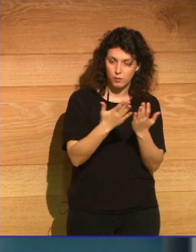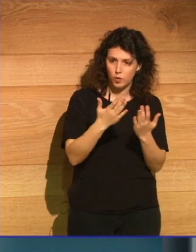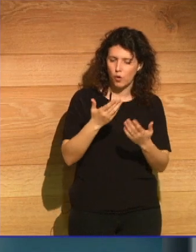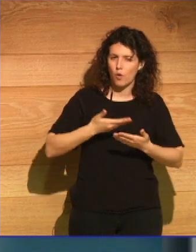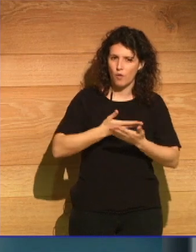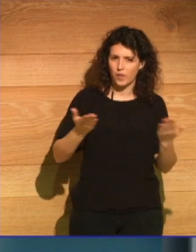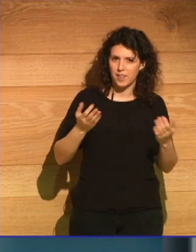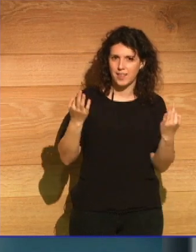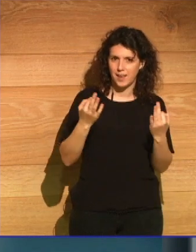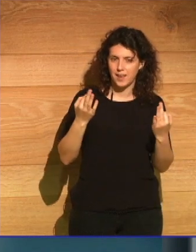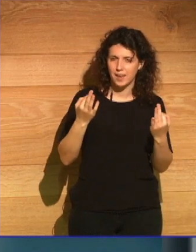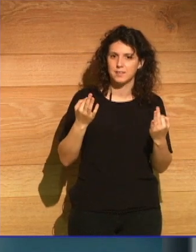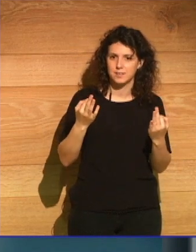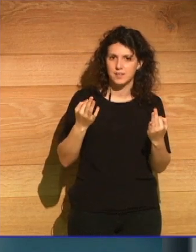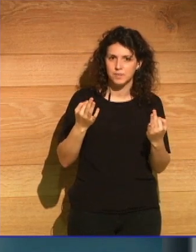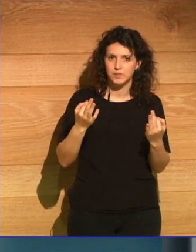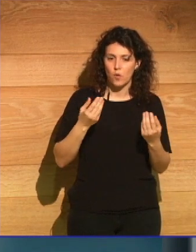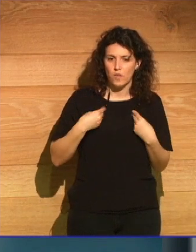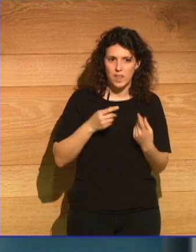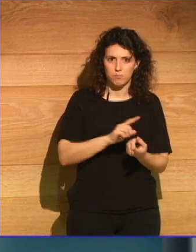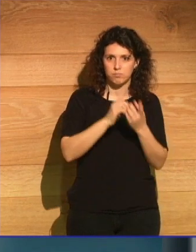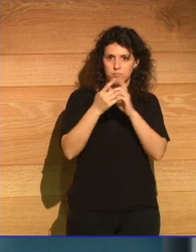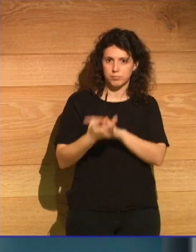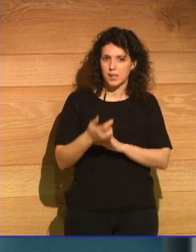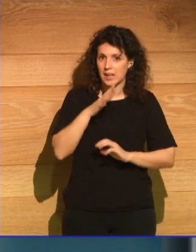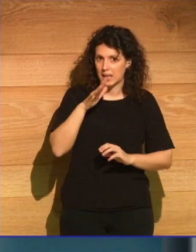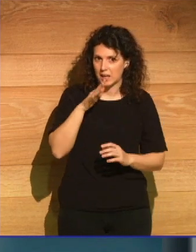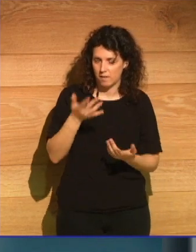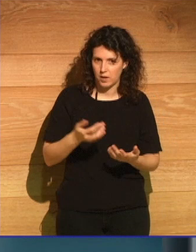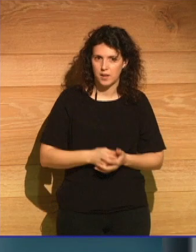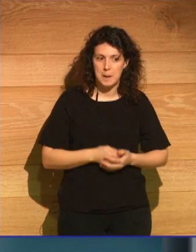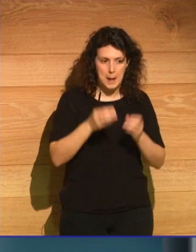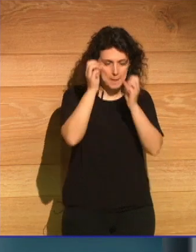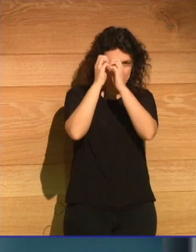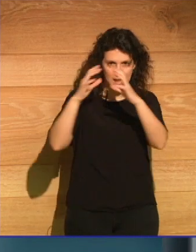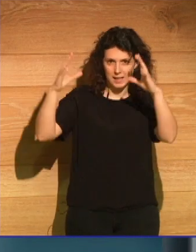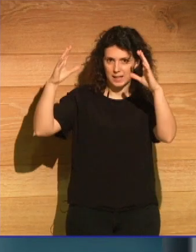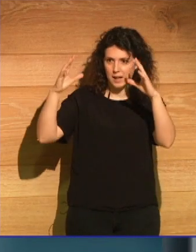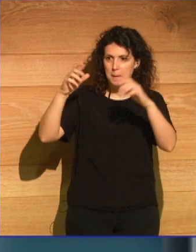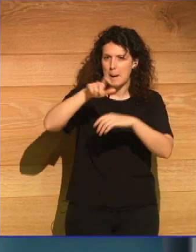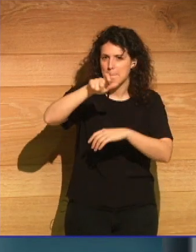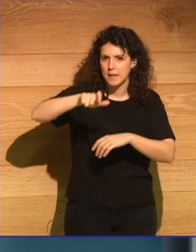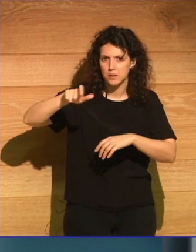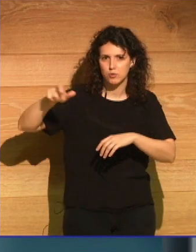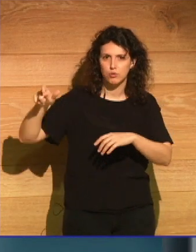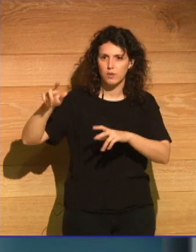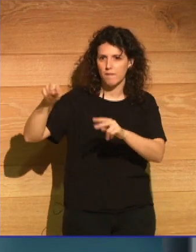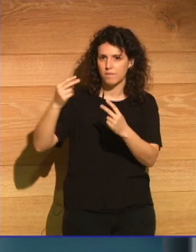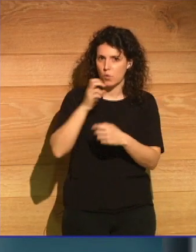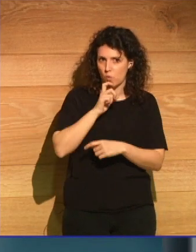una pirueta apasionante. Imaginar cómo nos verán los habitantes del porvenir.